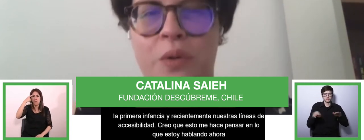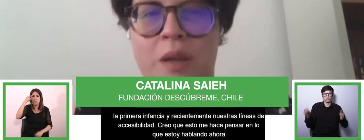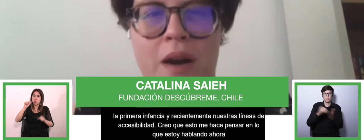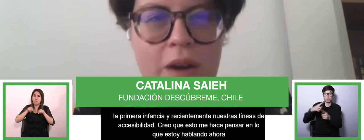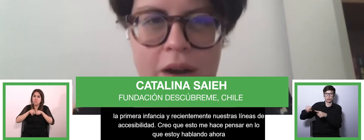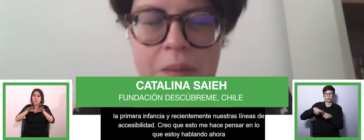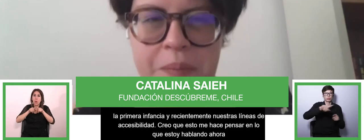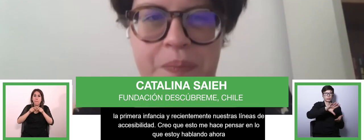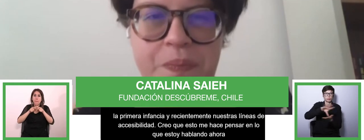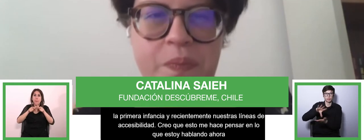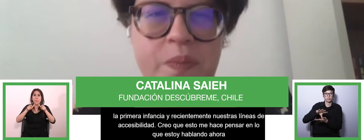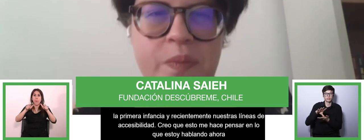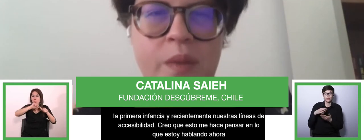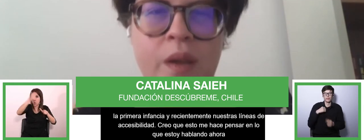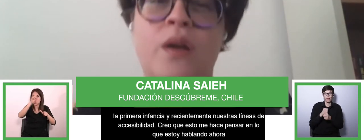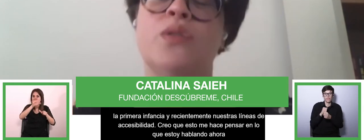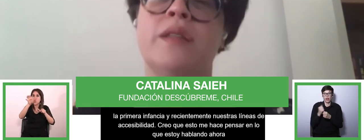trabajar de manera conjunta para lograrlo.